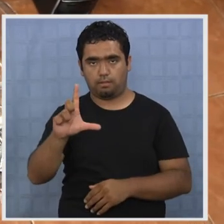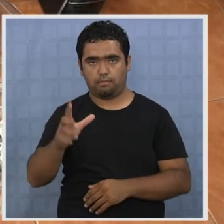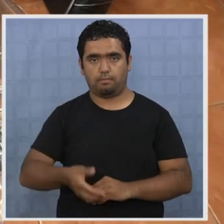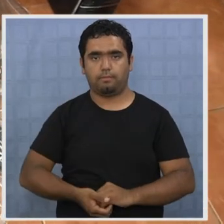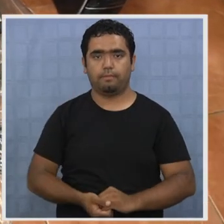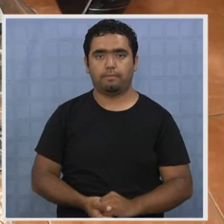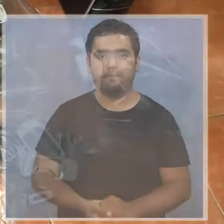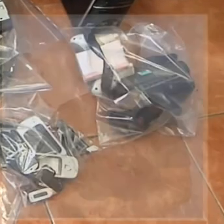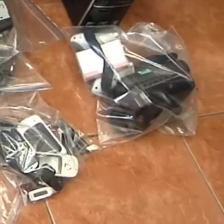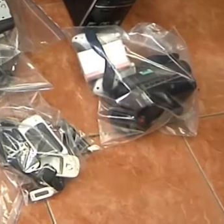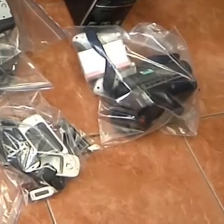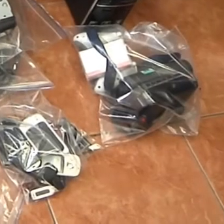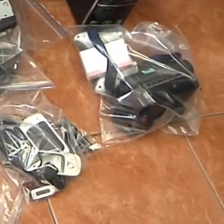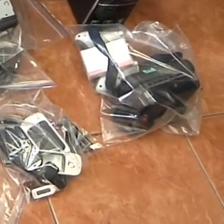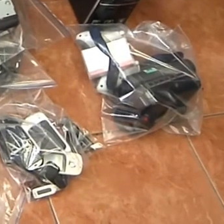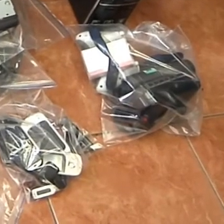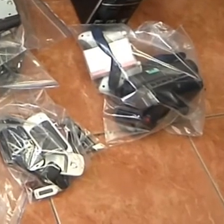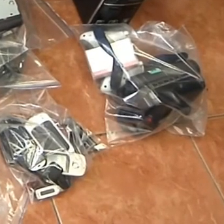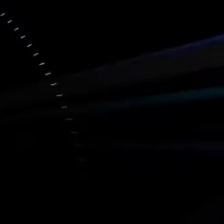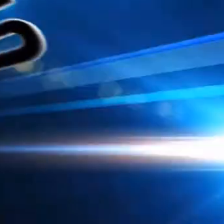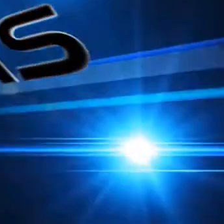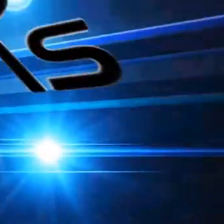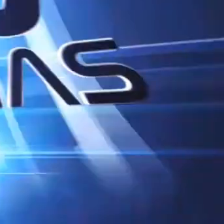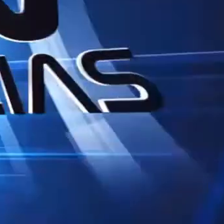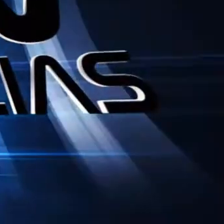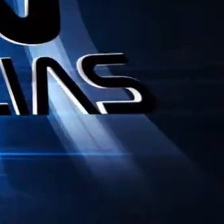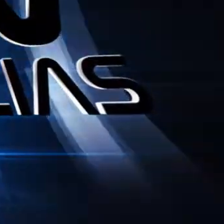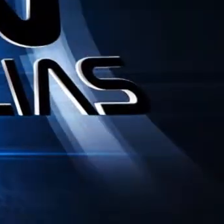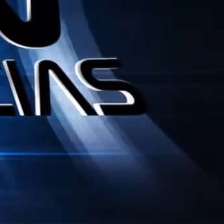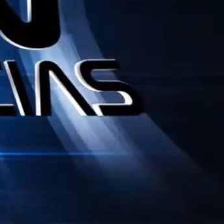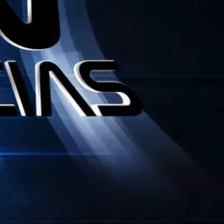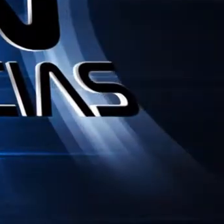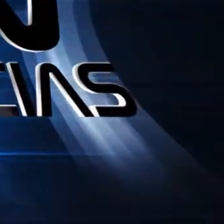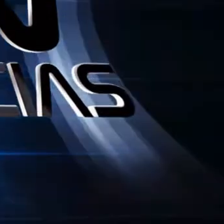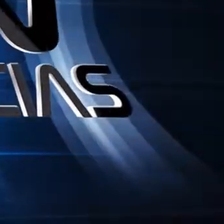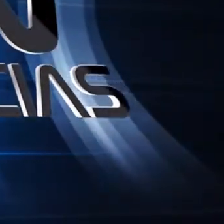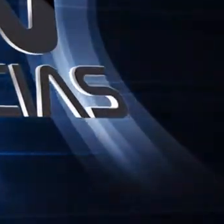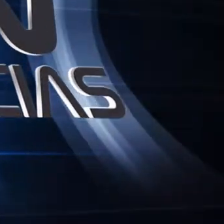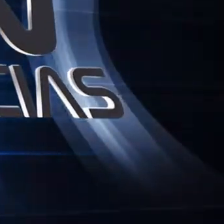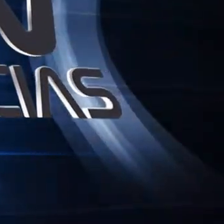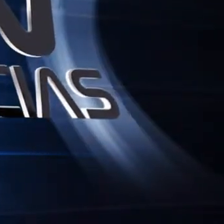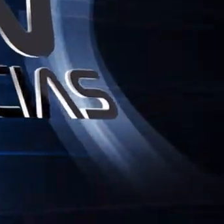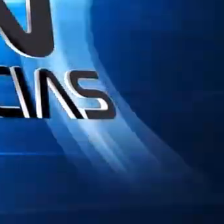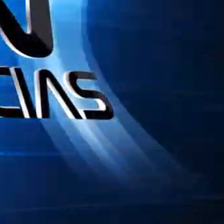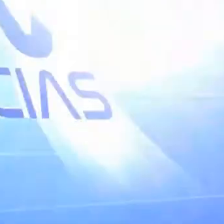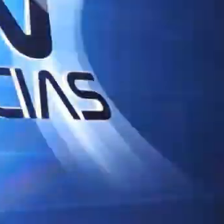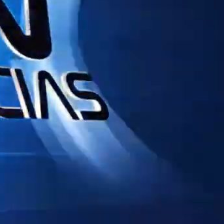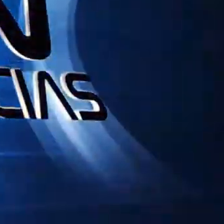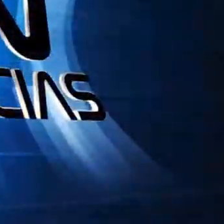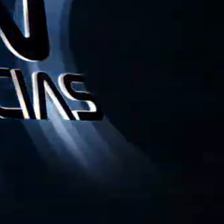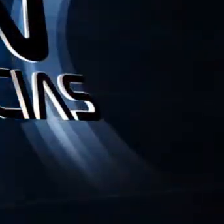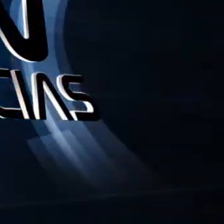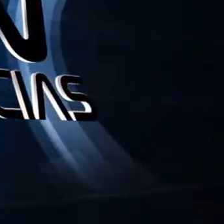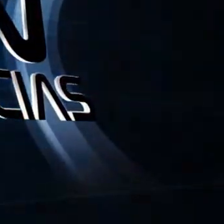.denunciaseguro.cl